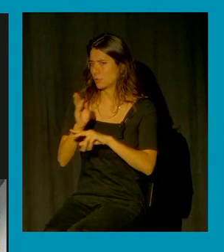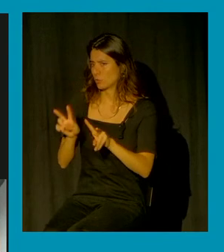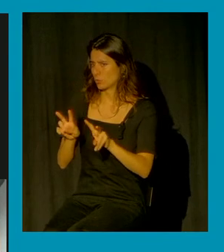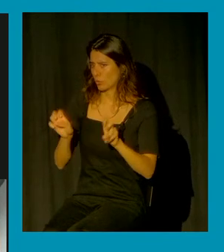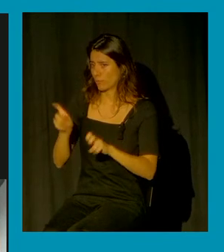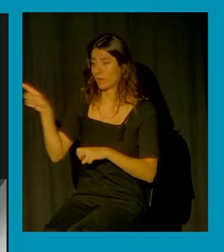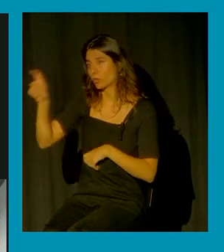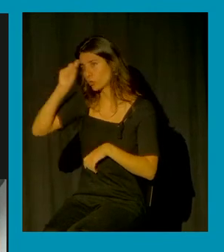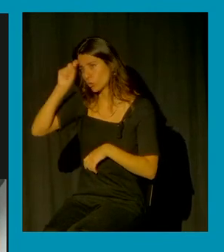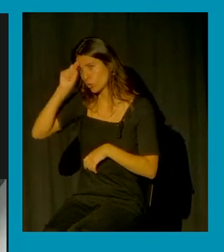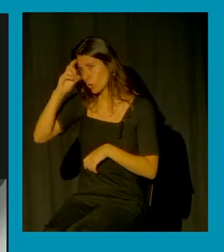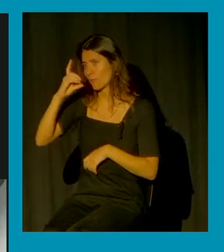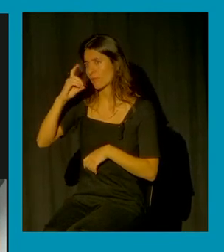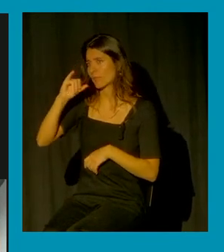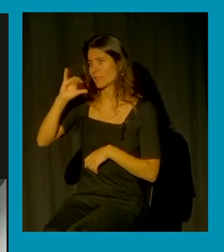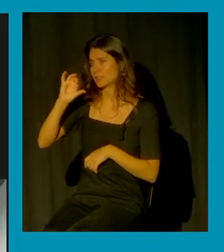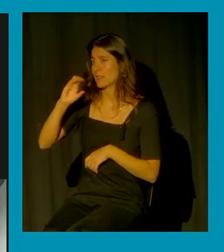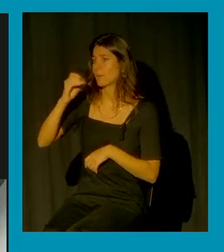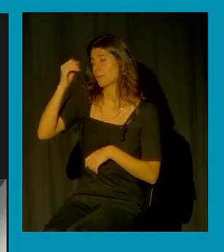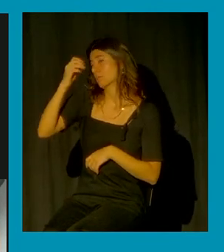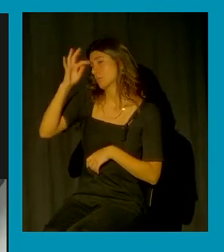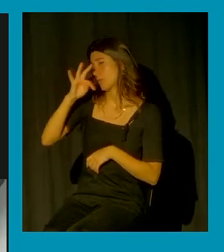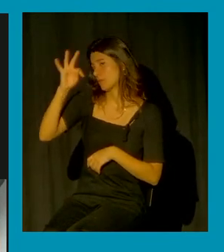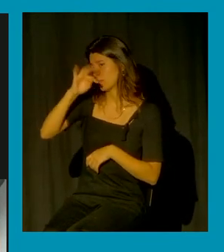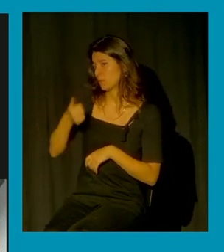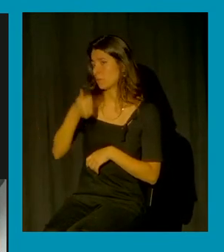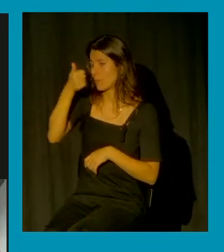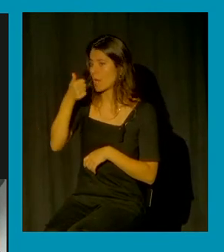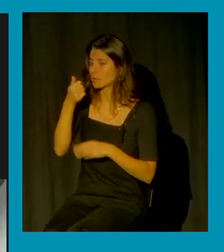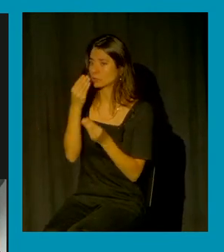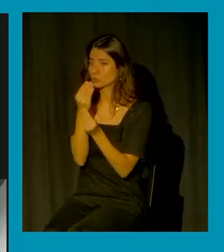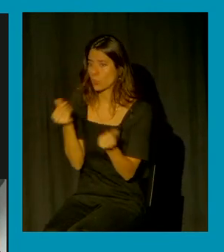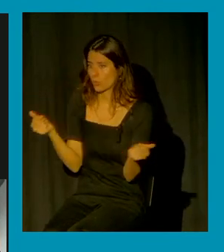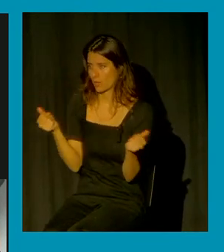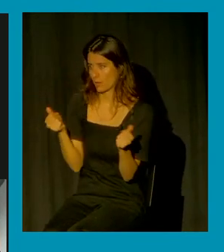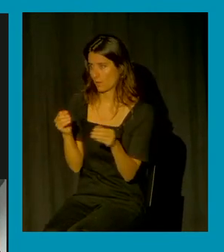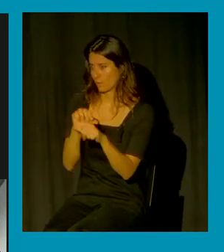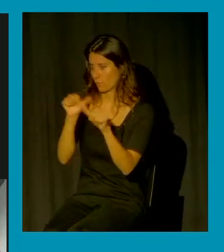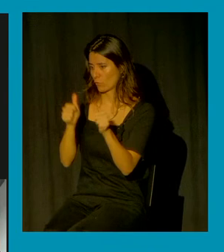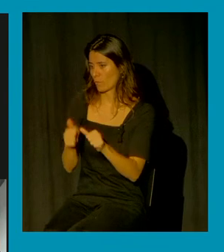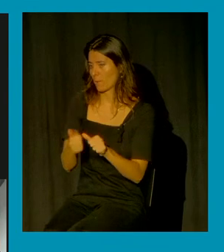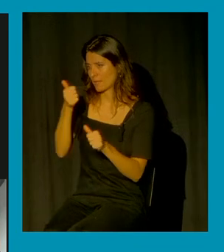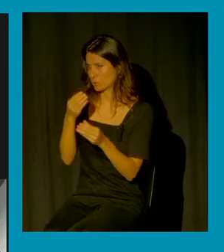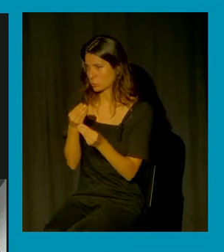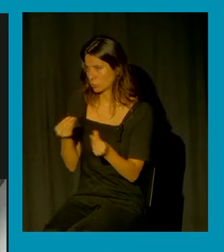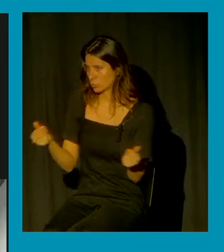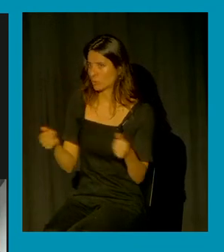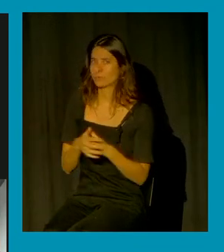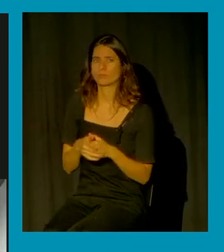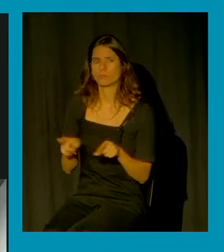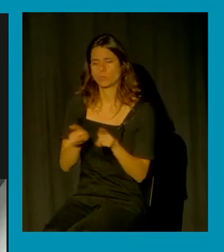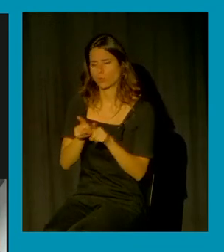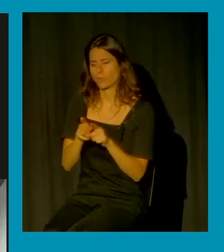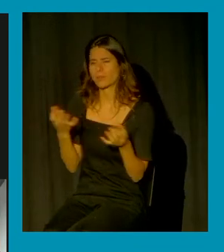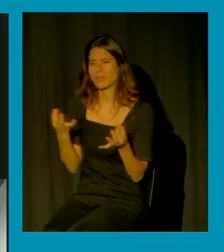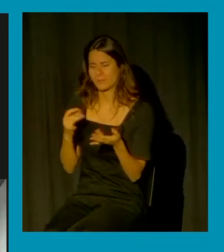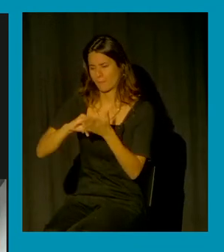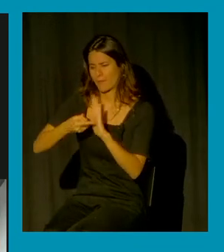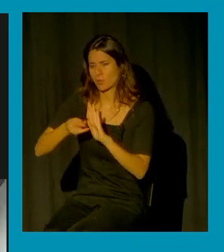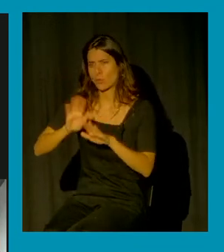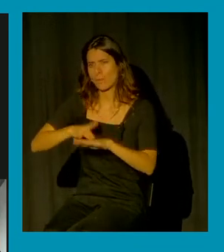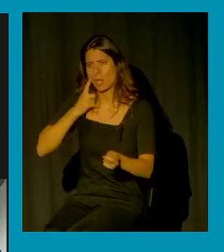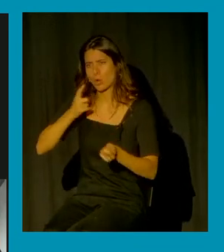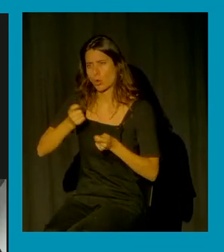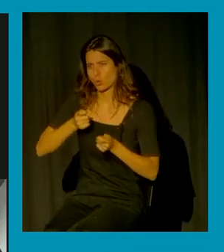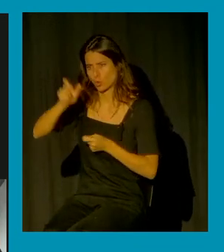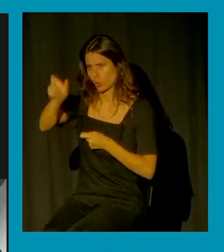disciplinas ¿no? que son unas formas mucho más sutiles las disciplinas serían todos aquellos métodos que permiten el control minucioso del cuerpo y que